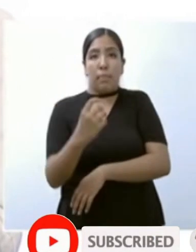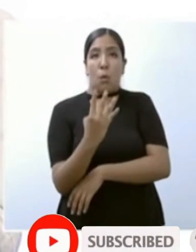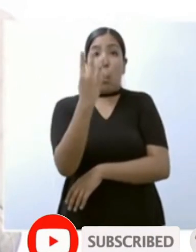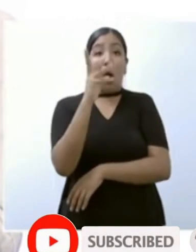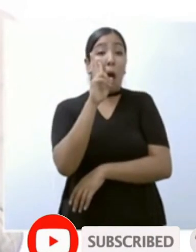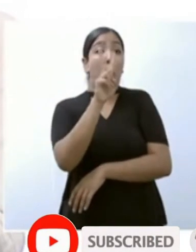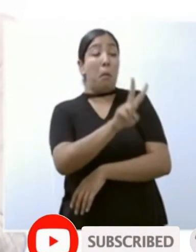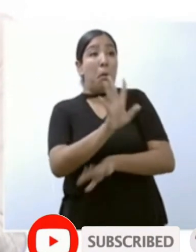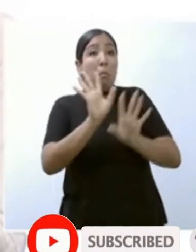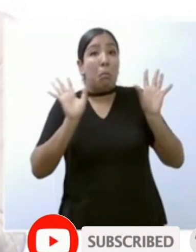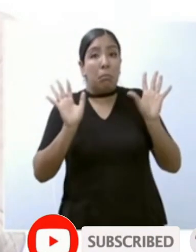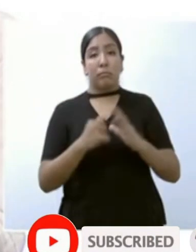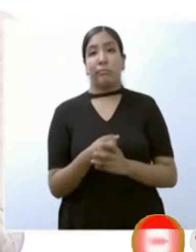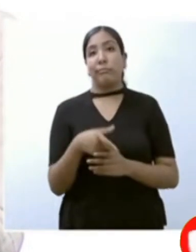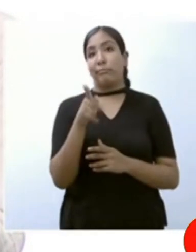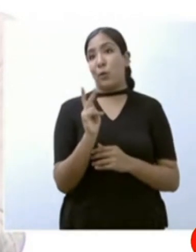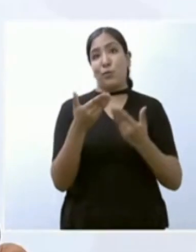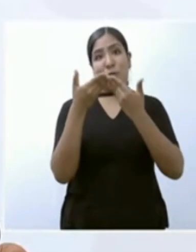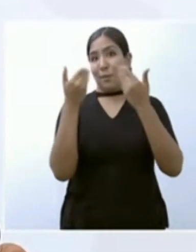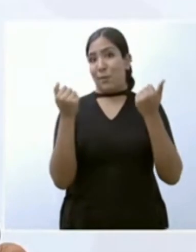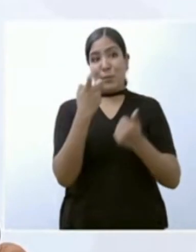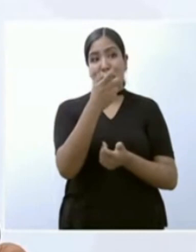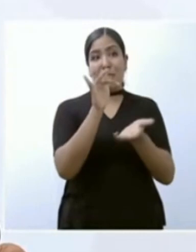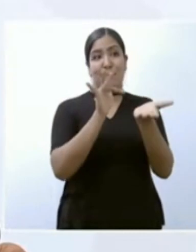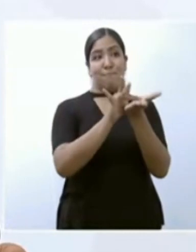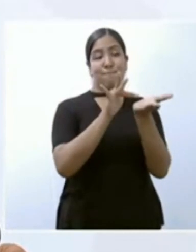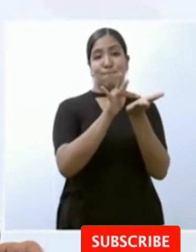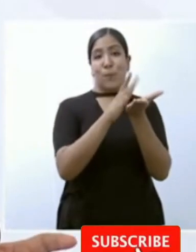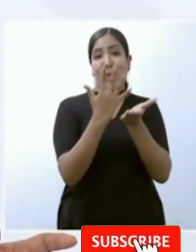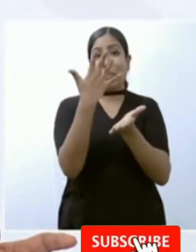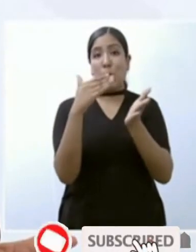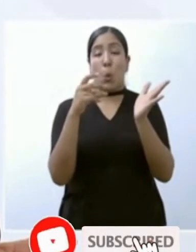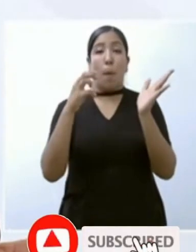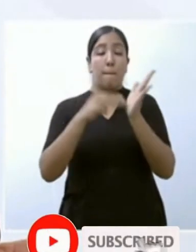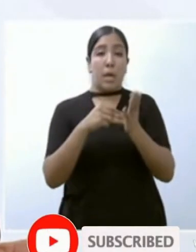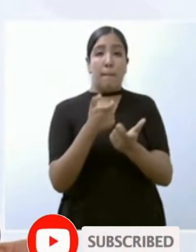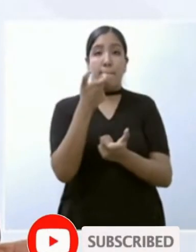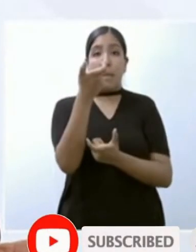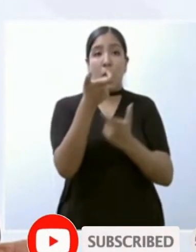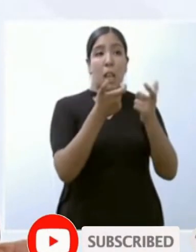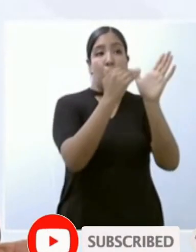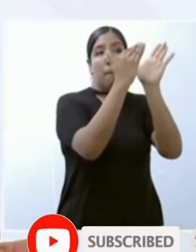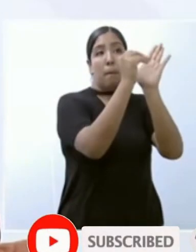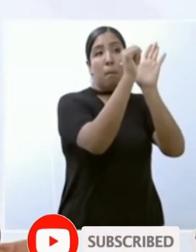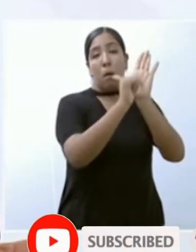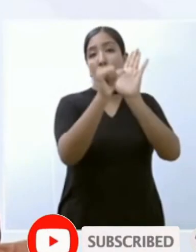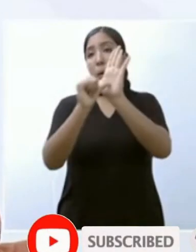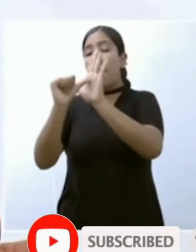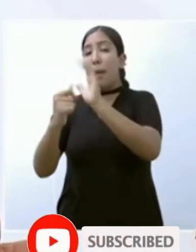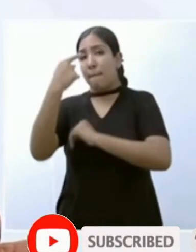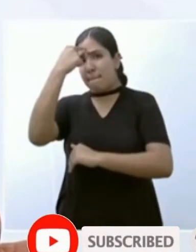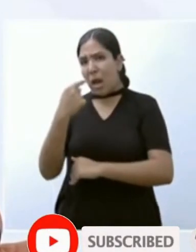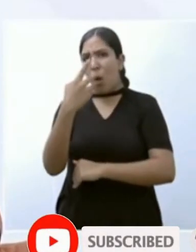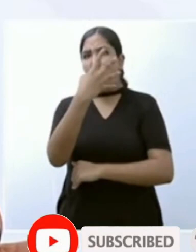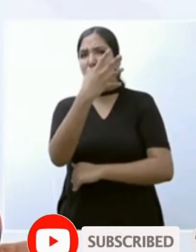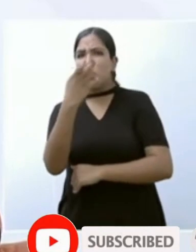cinco mil pesos mensuales para cuatrocientos veinte mil cuatrocientos cuarenta mil productores